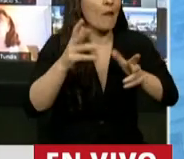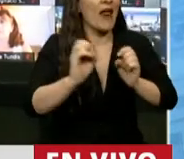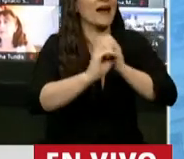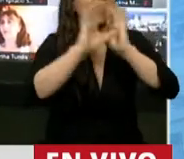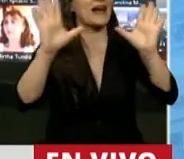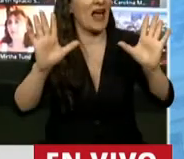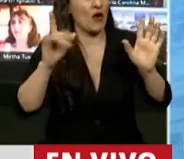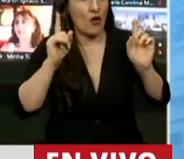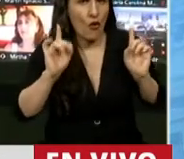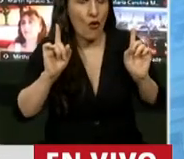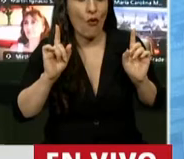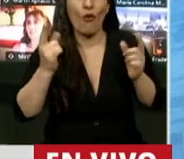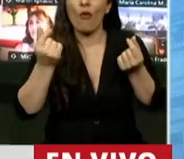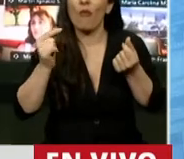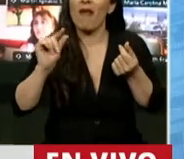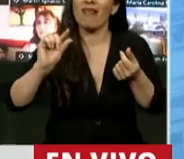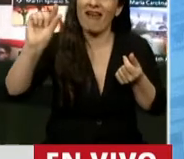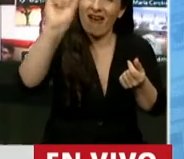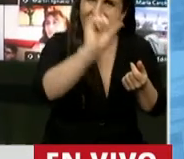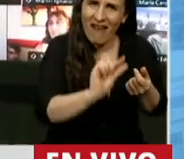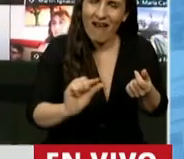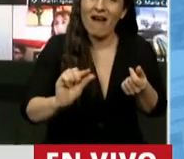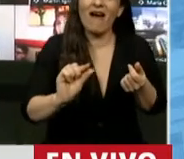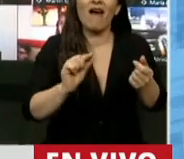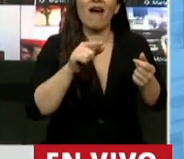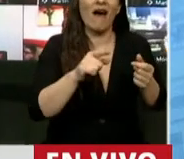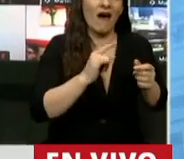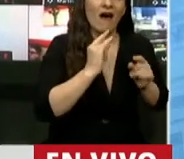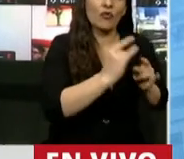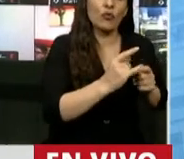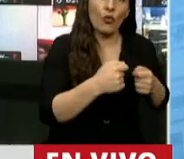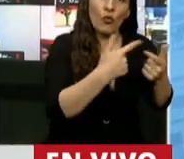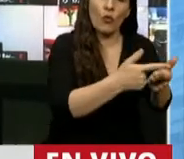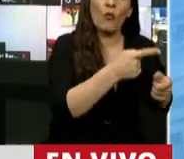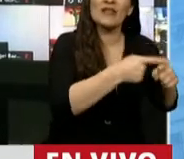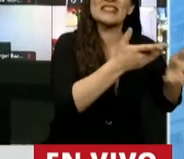coparticipación que la transferencia de recursos por las competencias de un servicio.